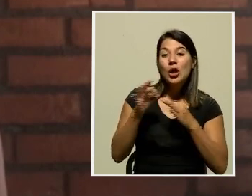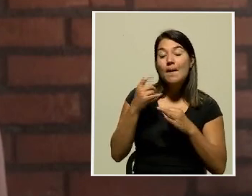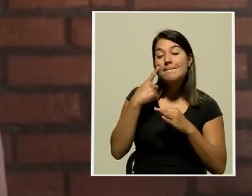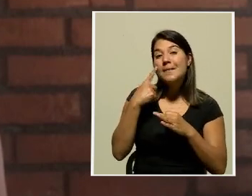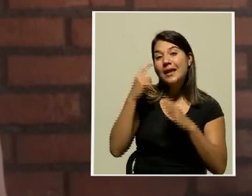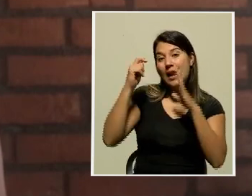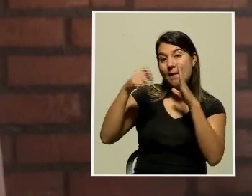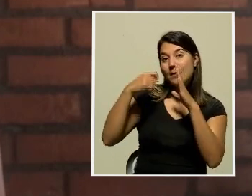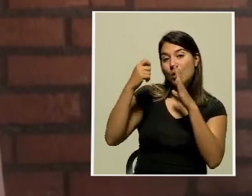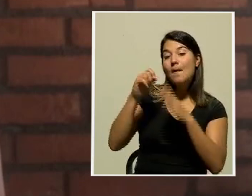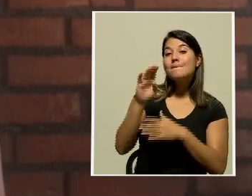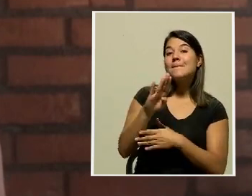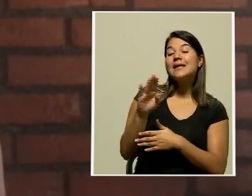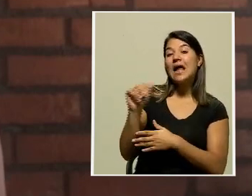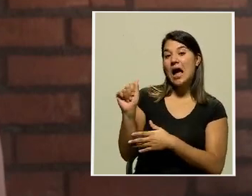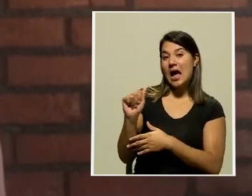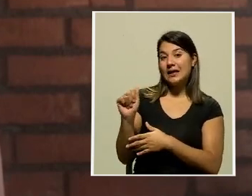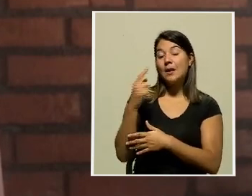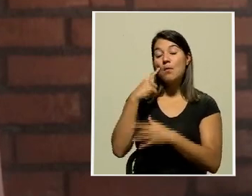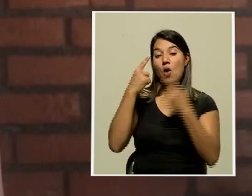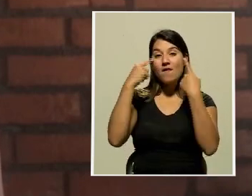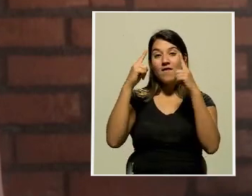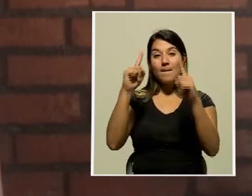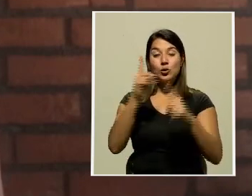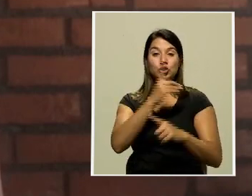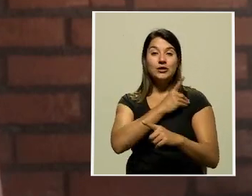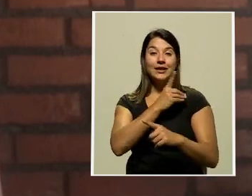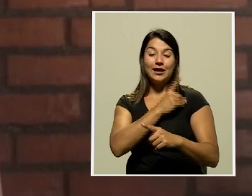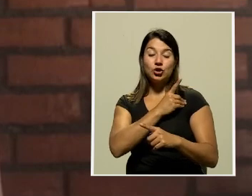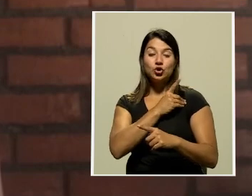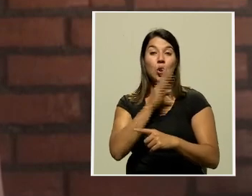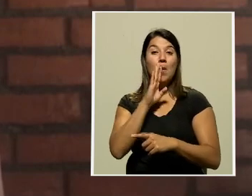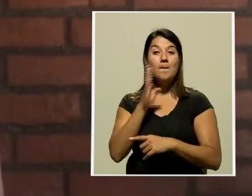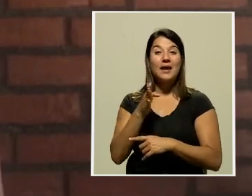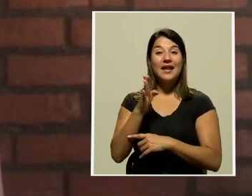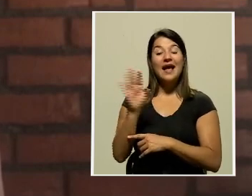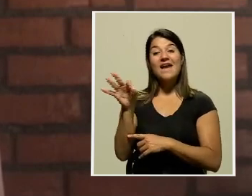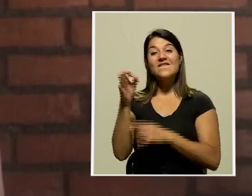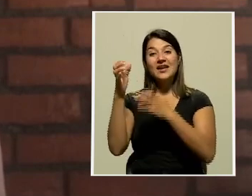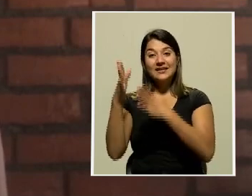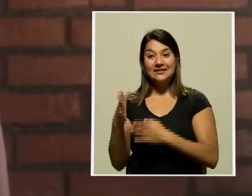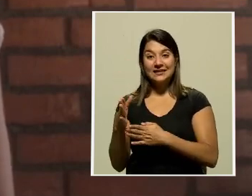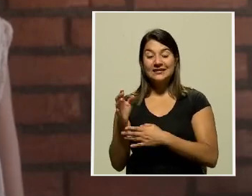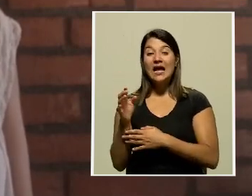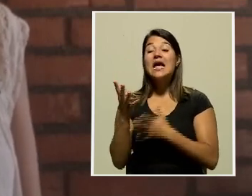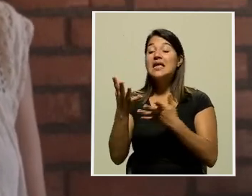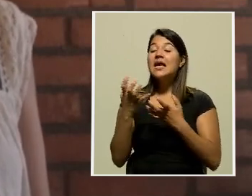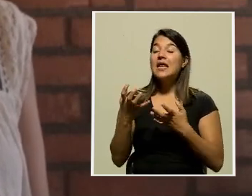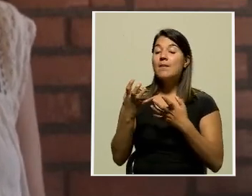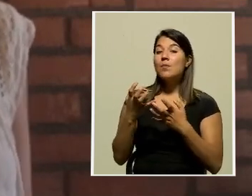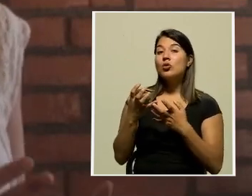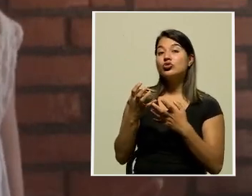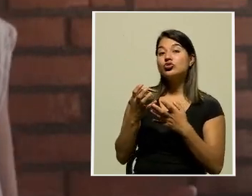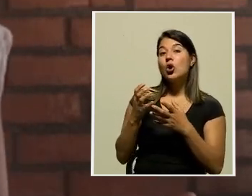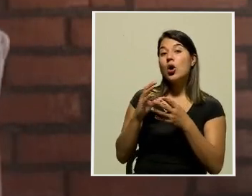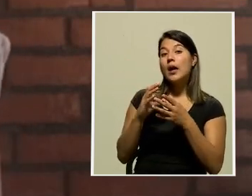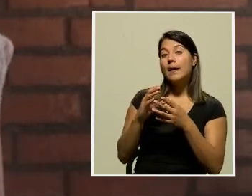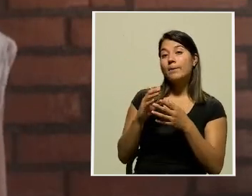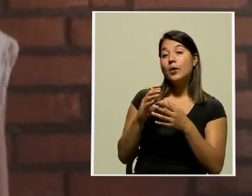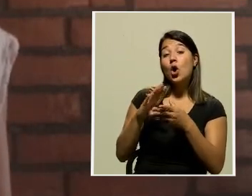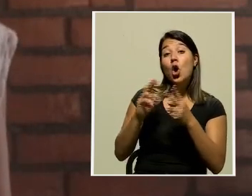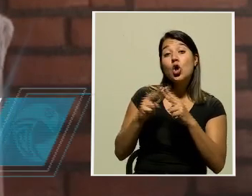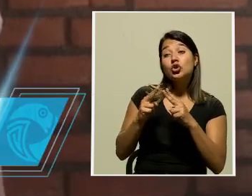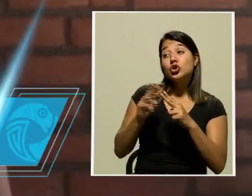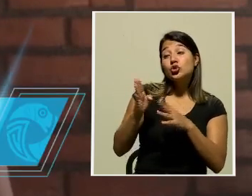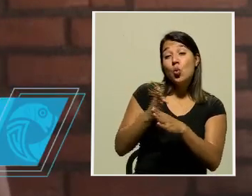documental Barda by Agnes de la reconocida directora belga francesa Agnes Barda, donde hacemos un recorrido por su carrera artística